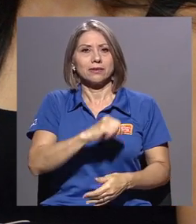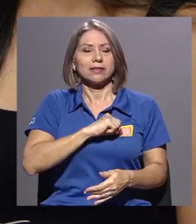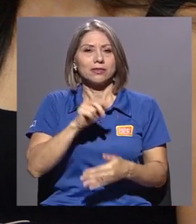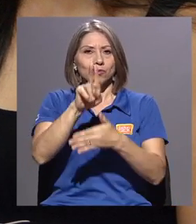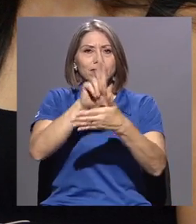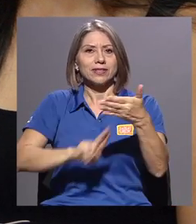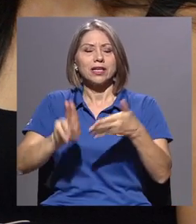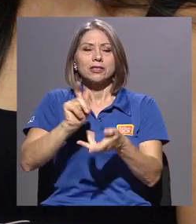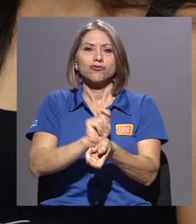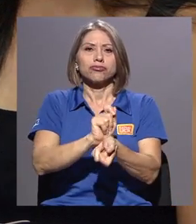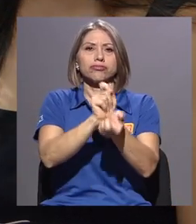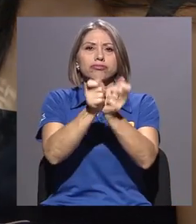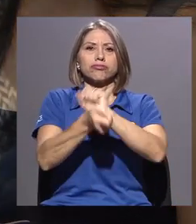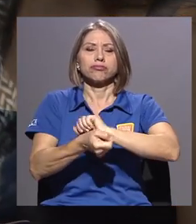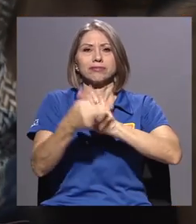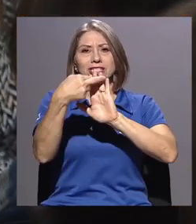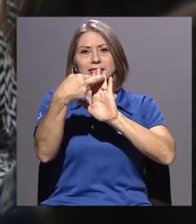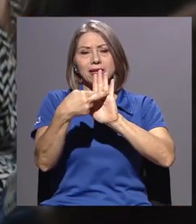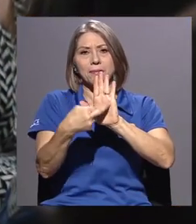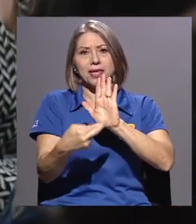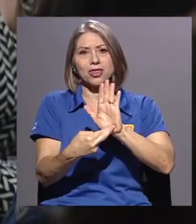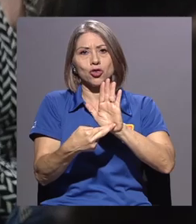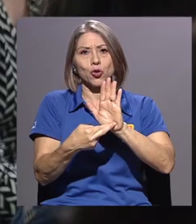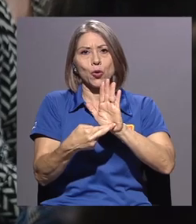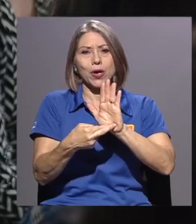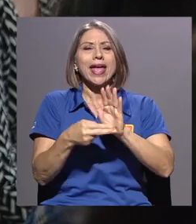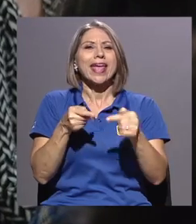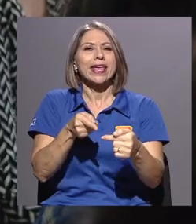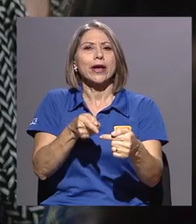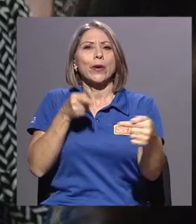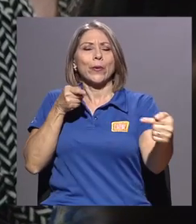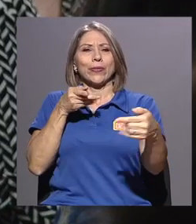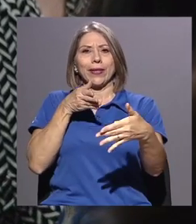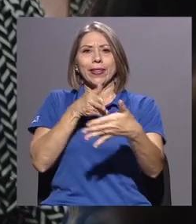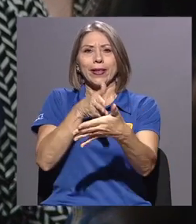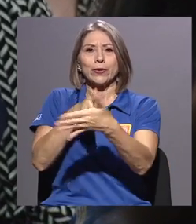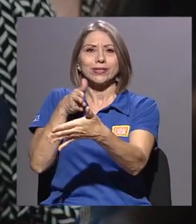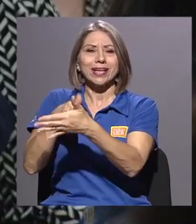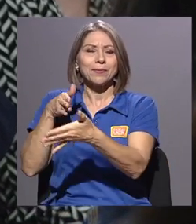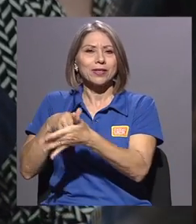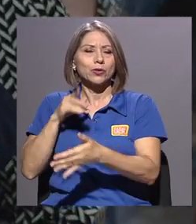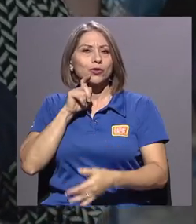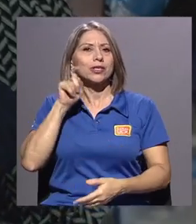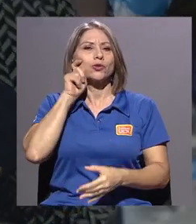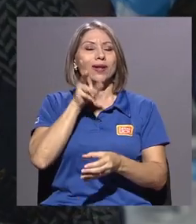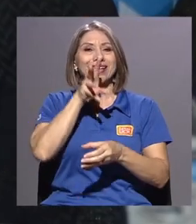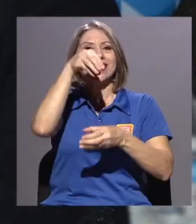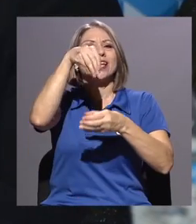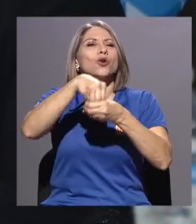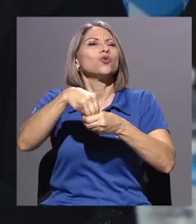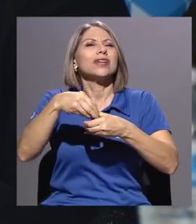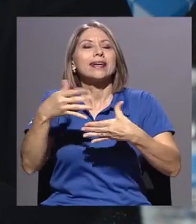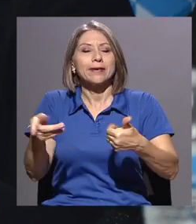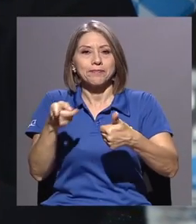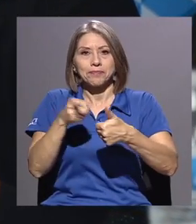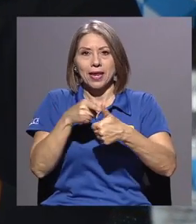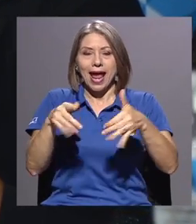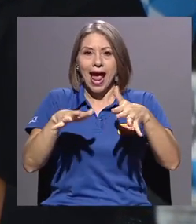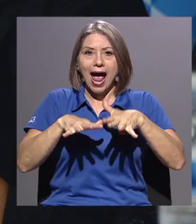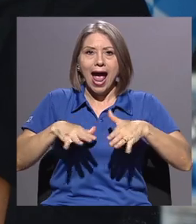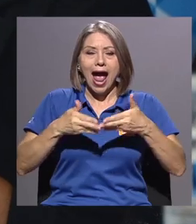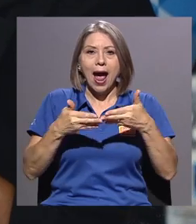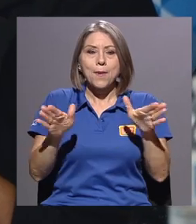una reforma al reglamento en contra del hostigamiento sexual que incluya la apertura de espacios de